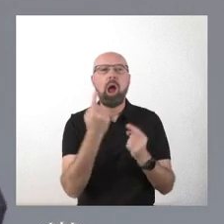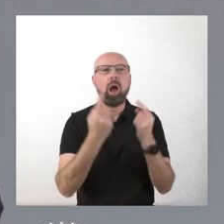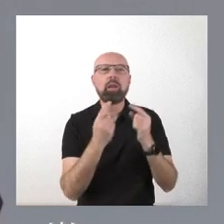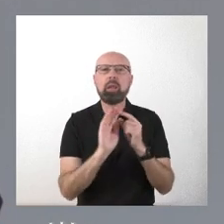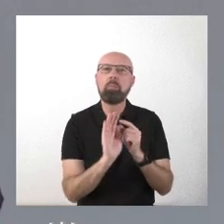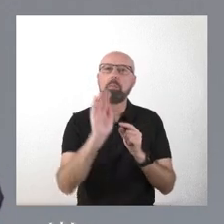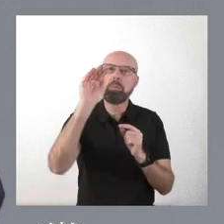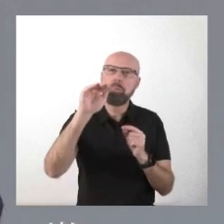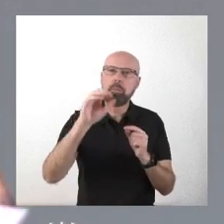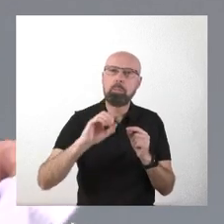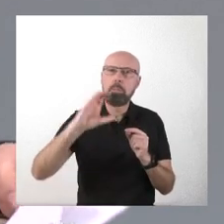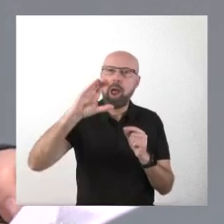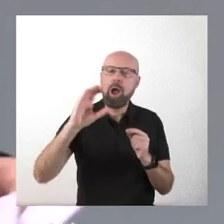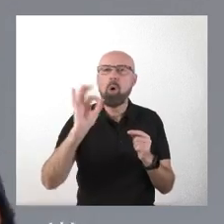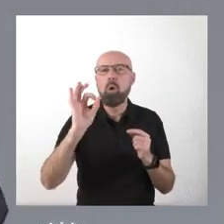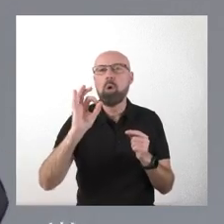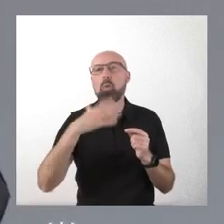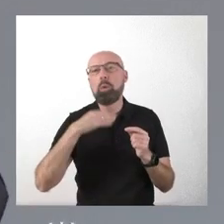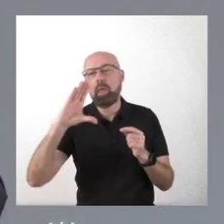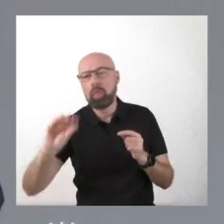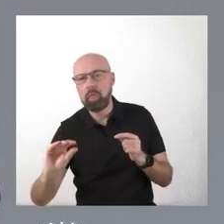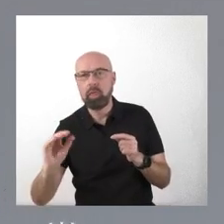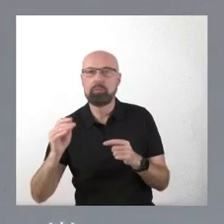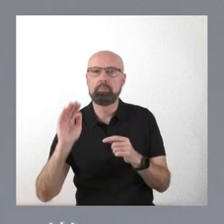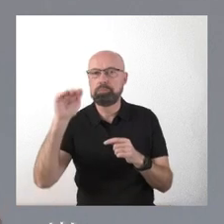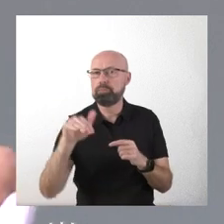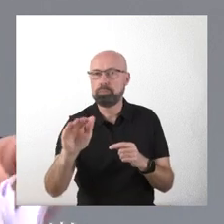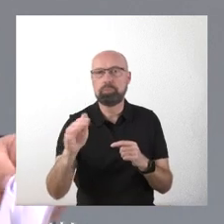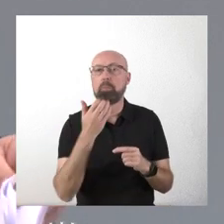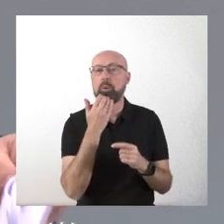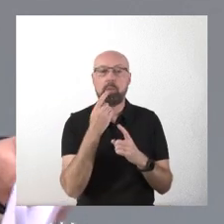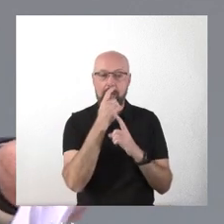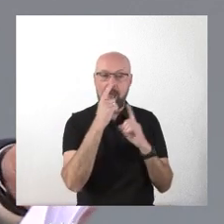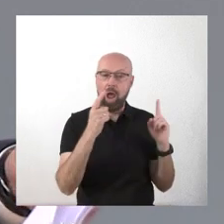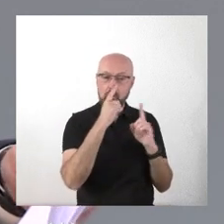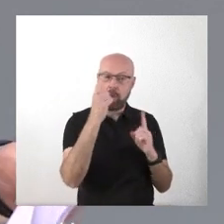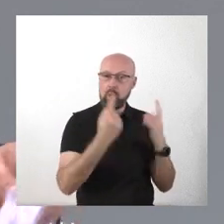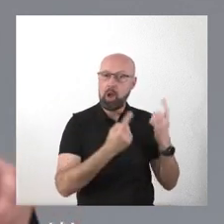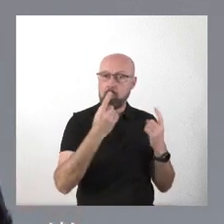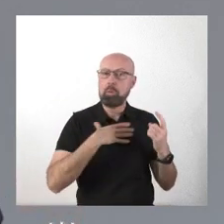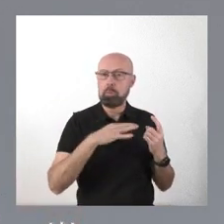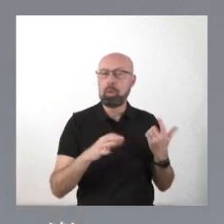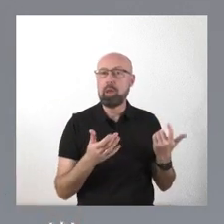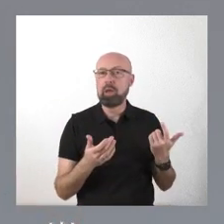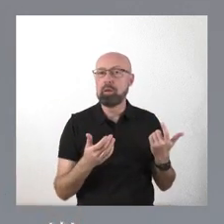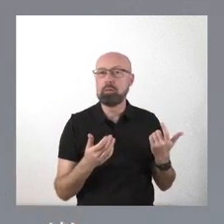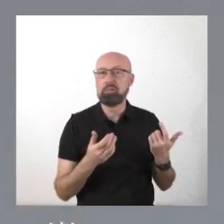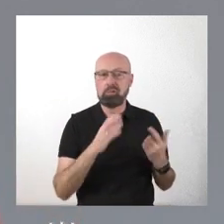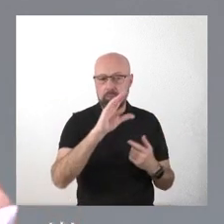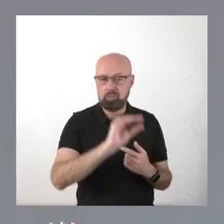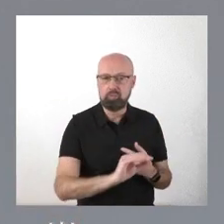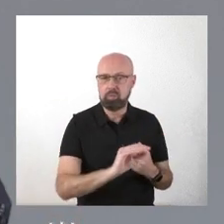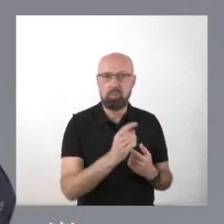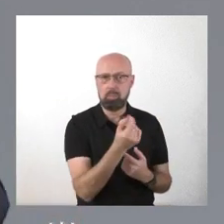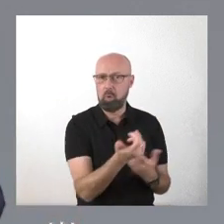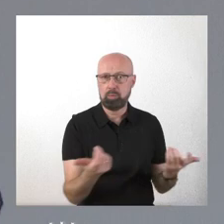ser más, pero también podría ser menos. De hecho, ha habido años en los que hubiese sido muchísimo menos.